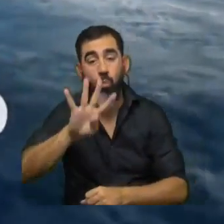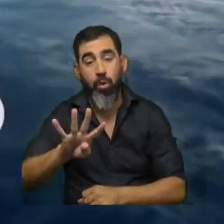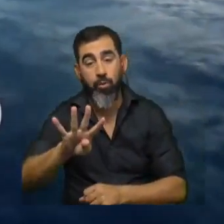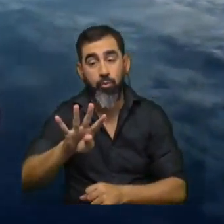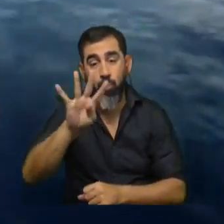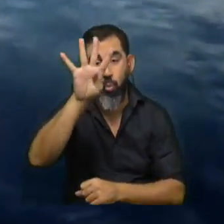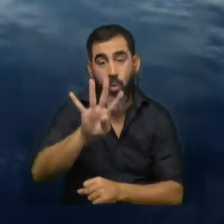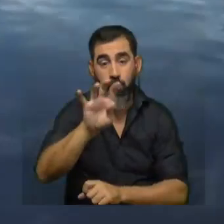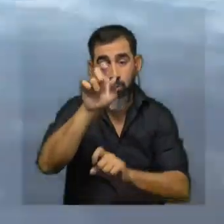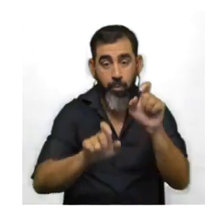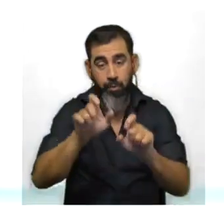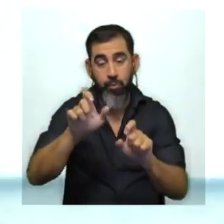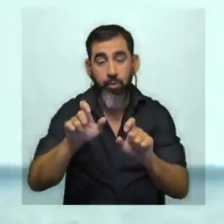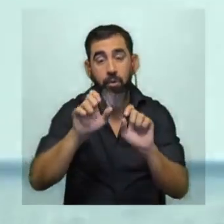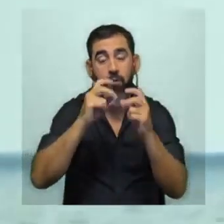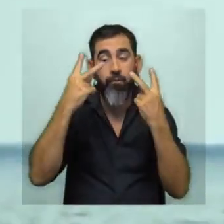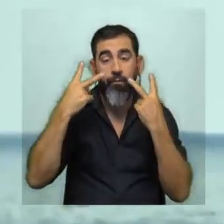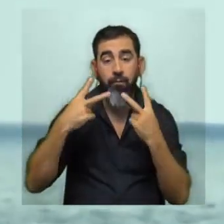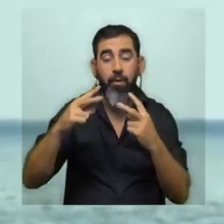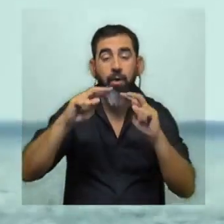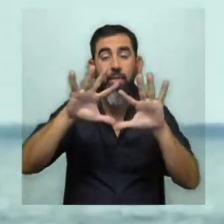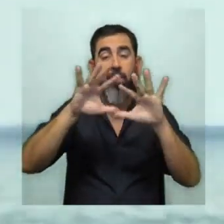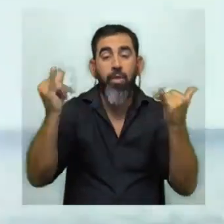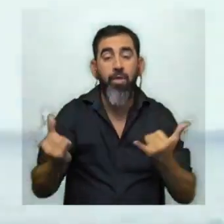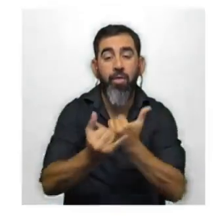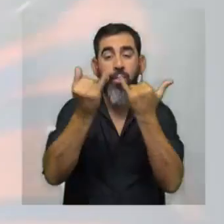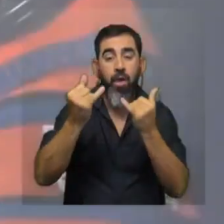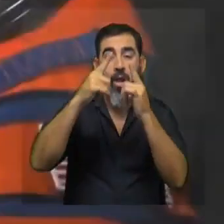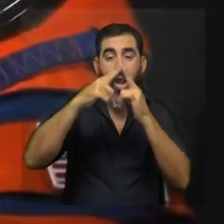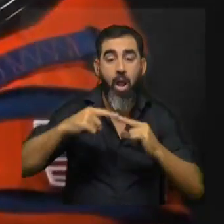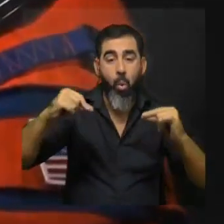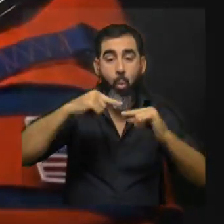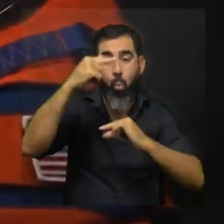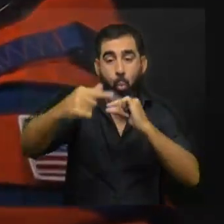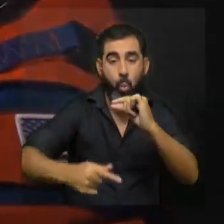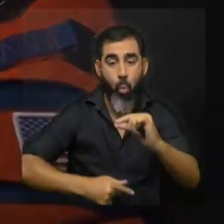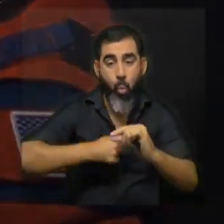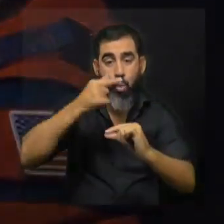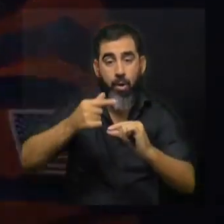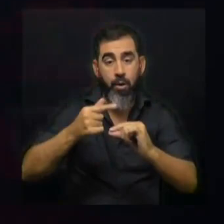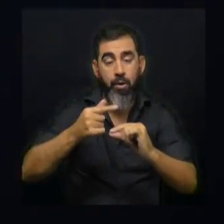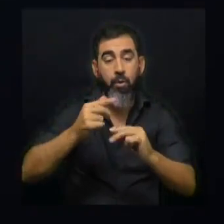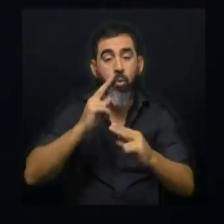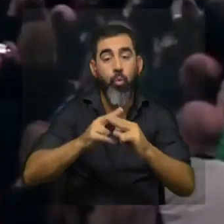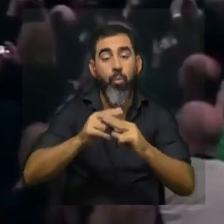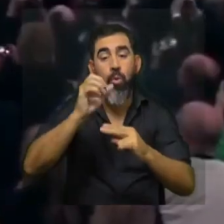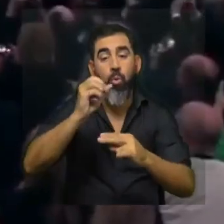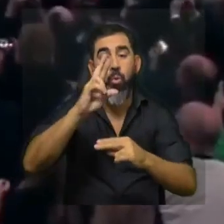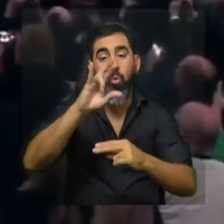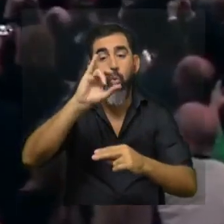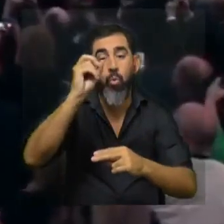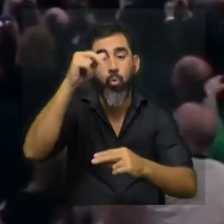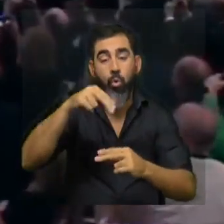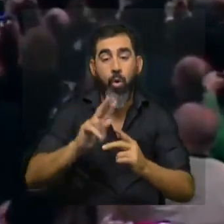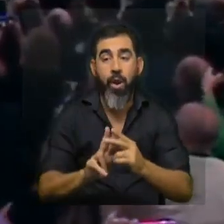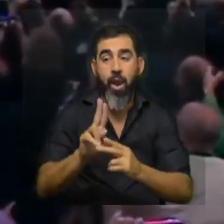astronautas tienen planeado volar por unos 10 días alrededor de la Luna en la nave espacial Orión, que ya fue probada con éxito